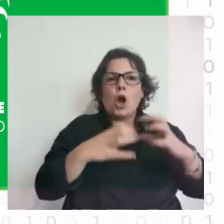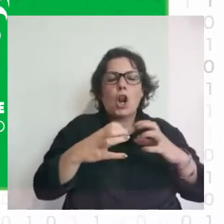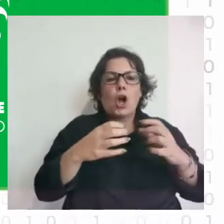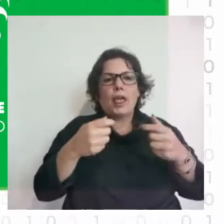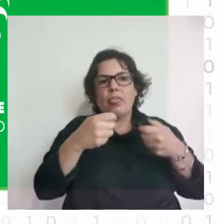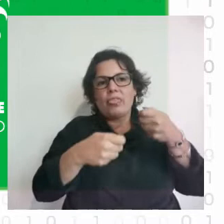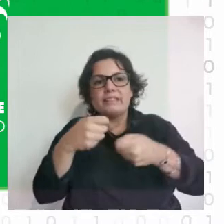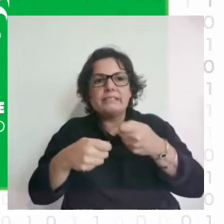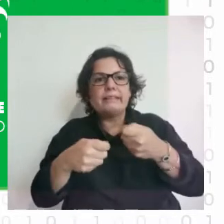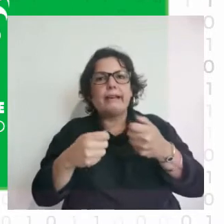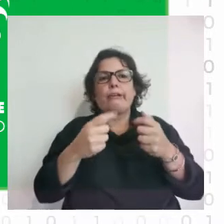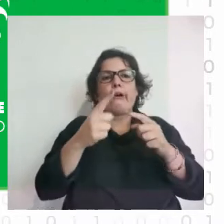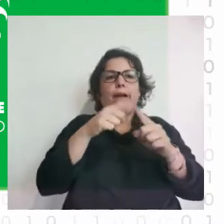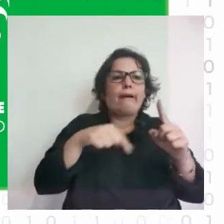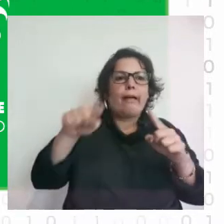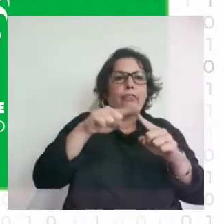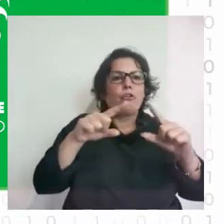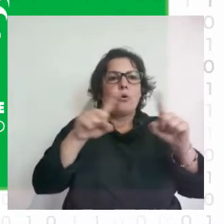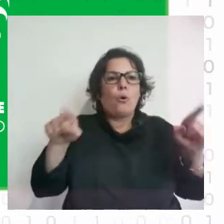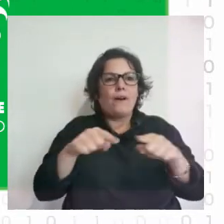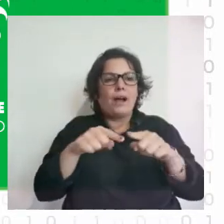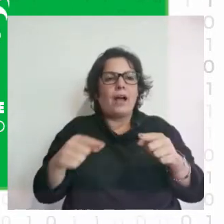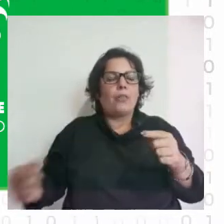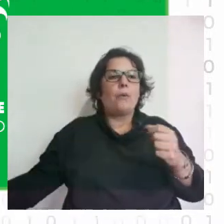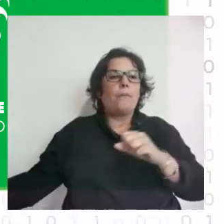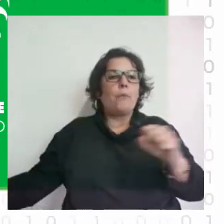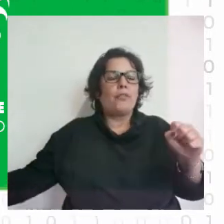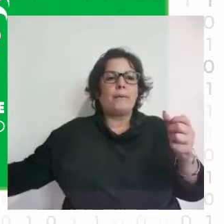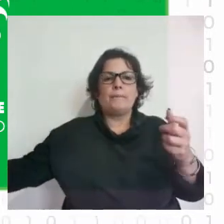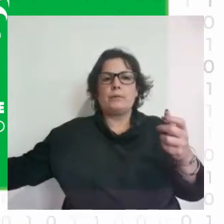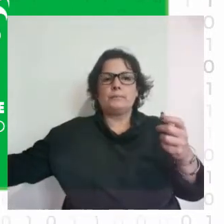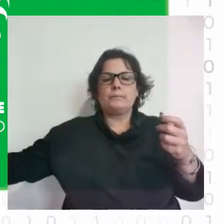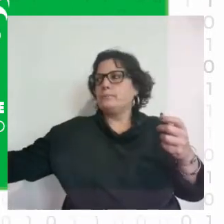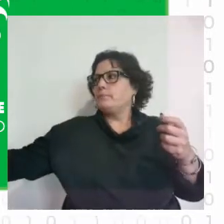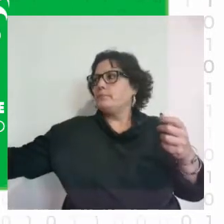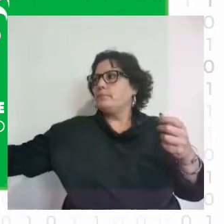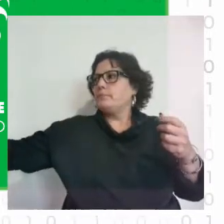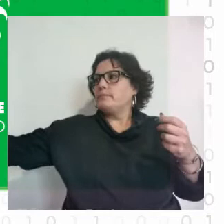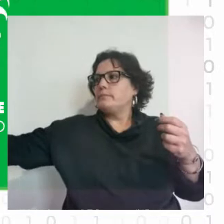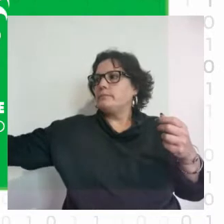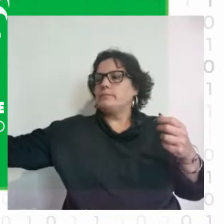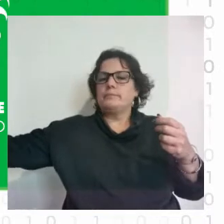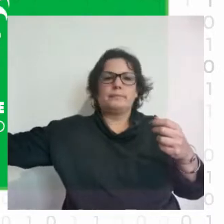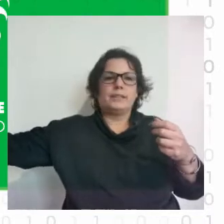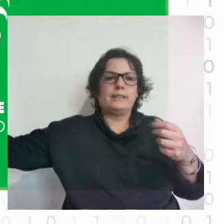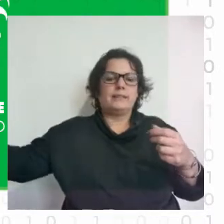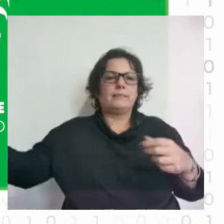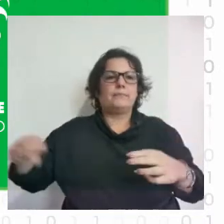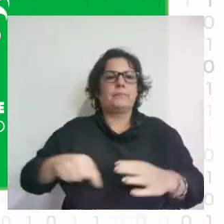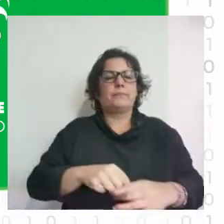que algo tiene que ser redondo, ovalado, todas las personas podemos tener una opinión. pero cuando traemos datos, un modelo, resultados,